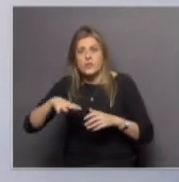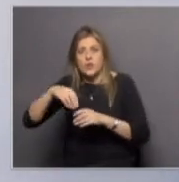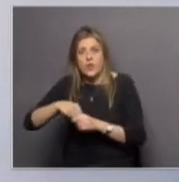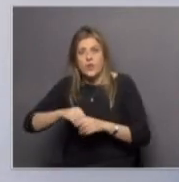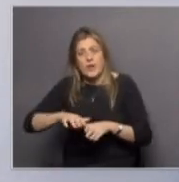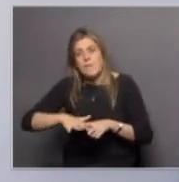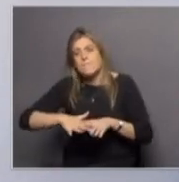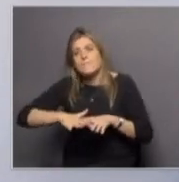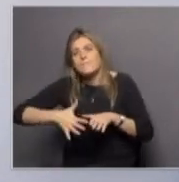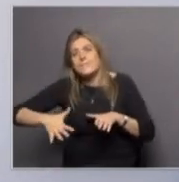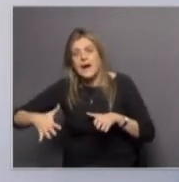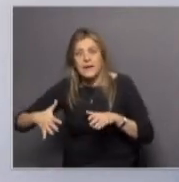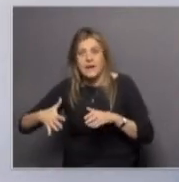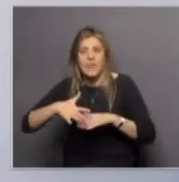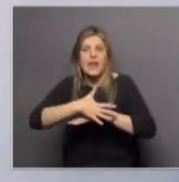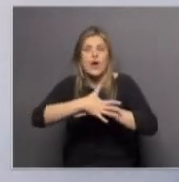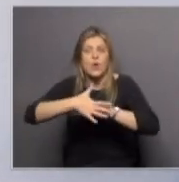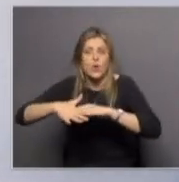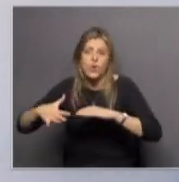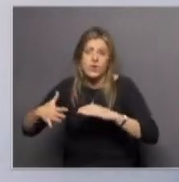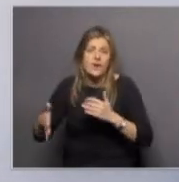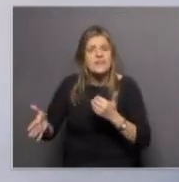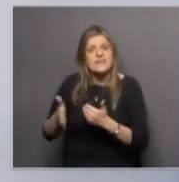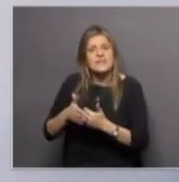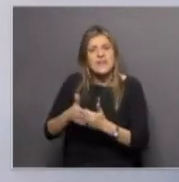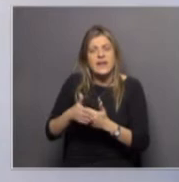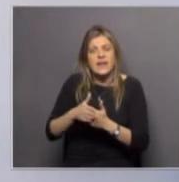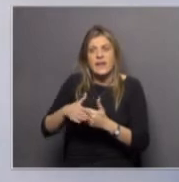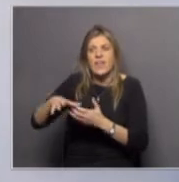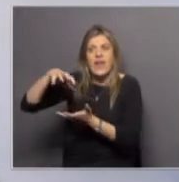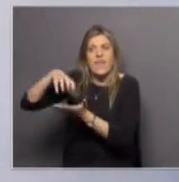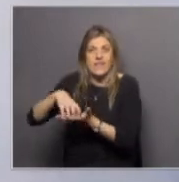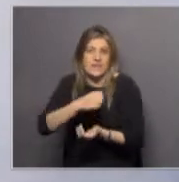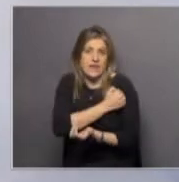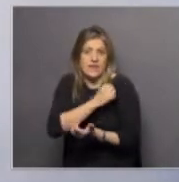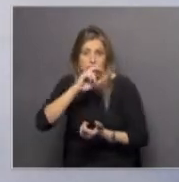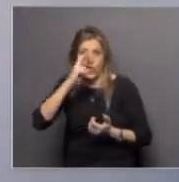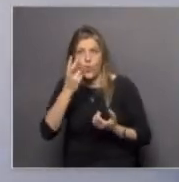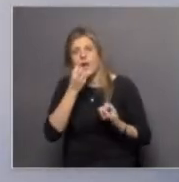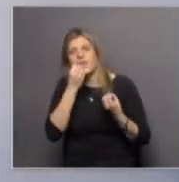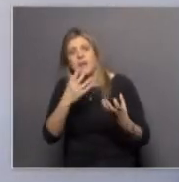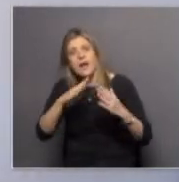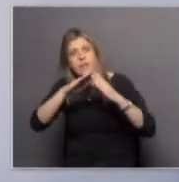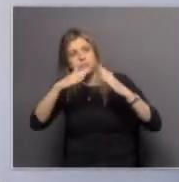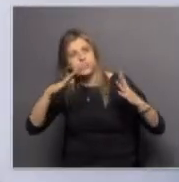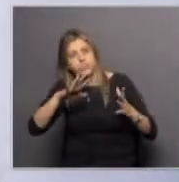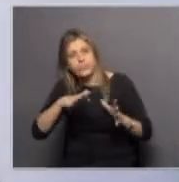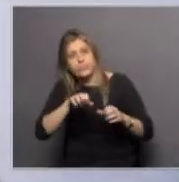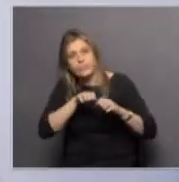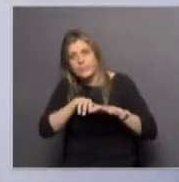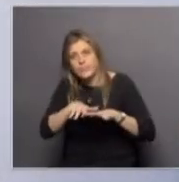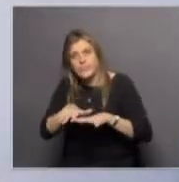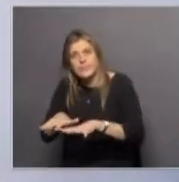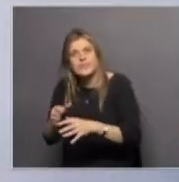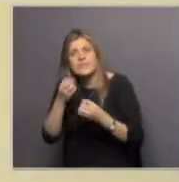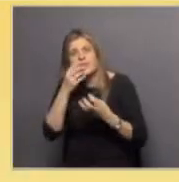costero, ubicado, como tú bien dijiste, en las cercanías de la base Artigas. En esta campaña que